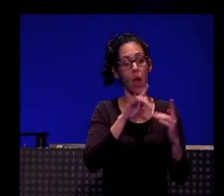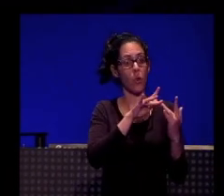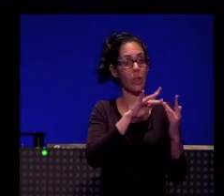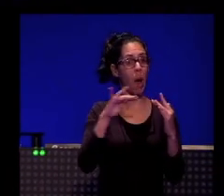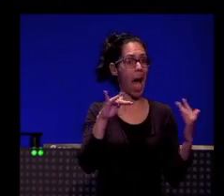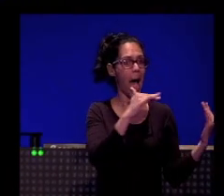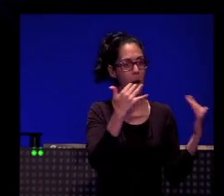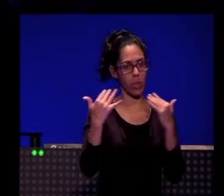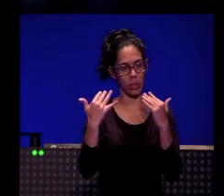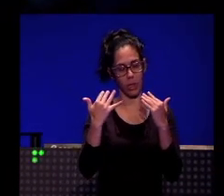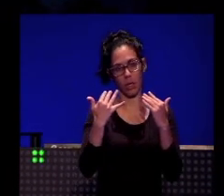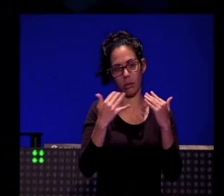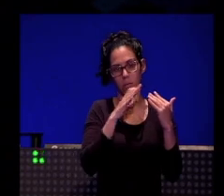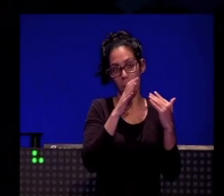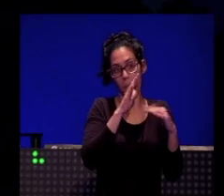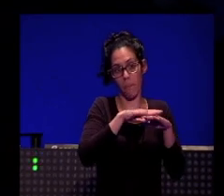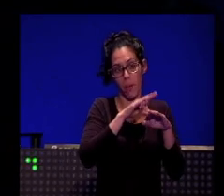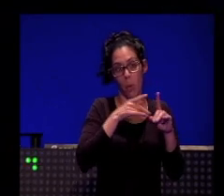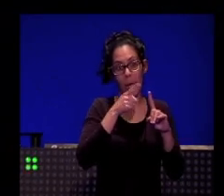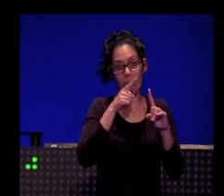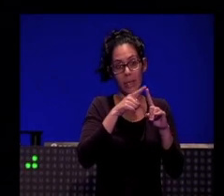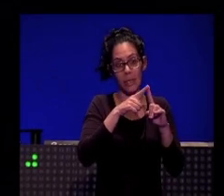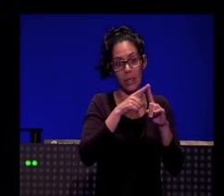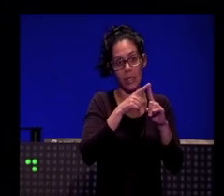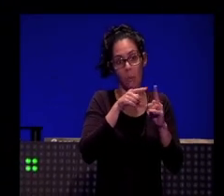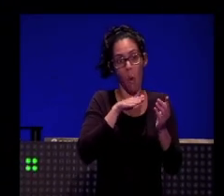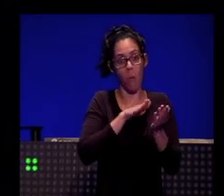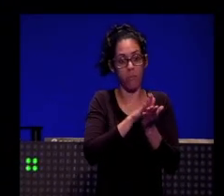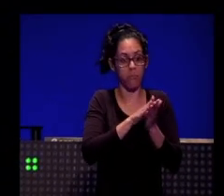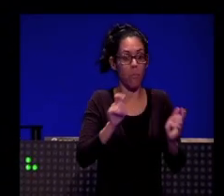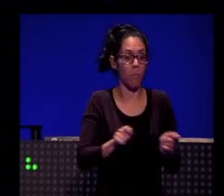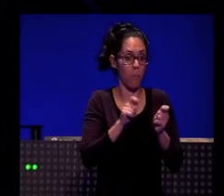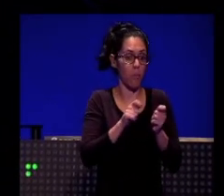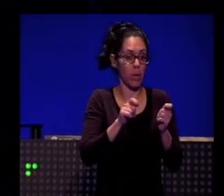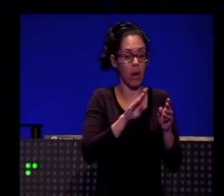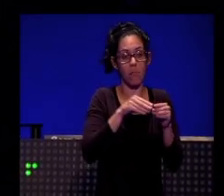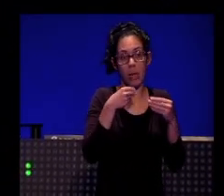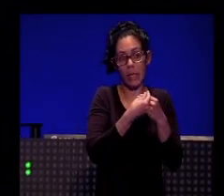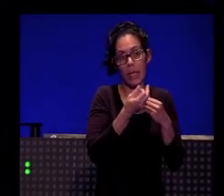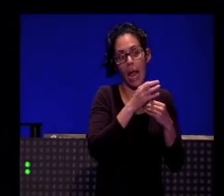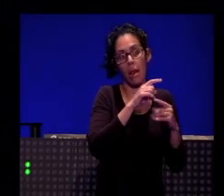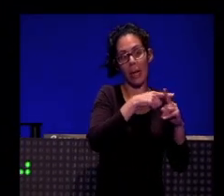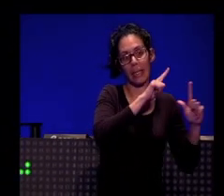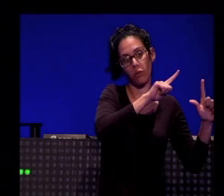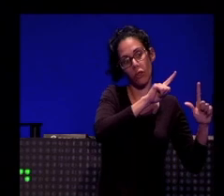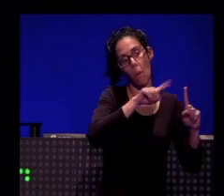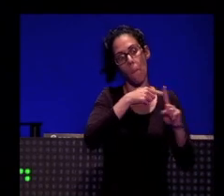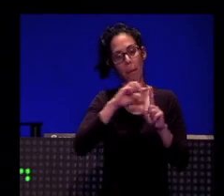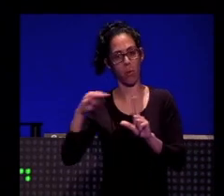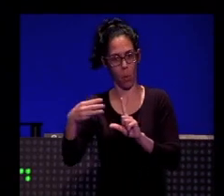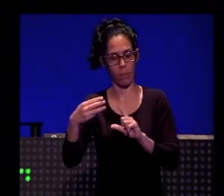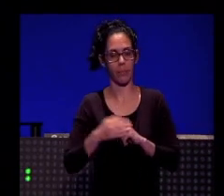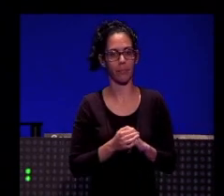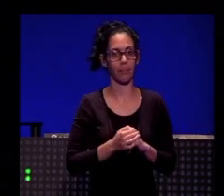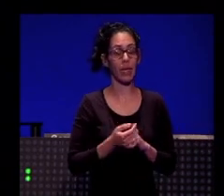audiencia para poder publicar ese material tanto en televisión como en la página web. Nos hablan